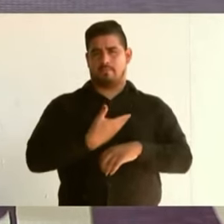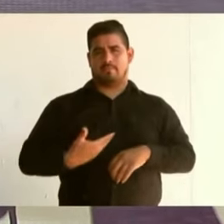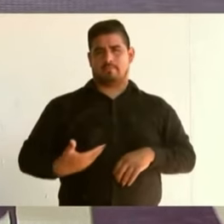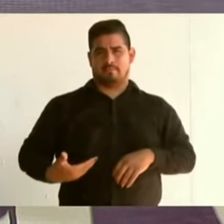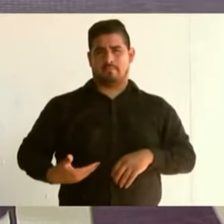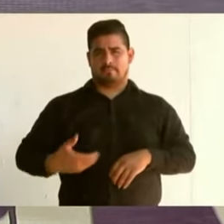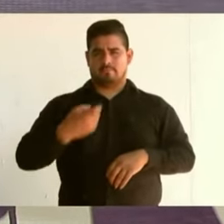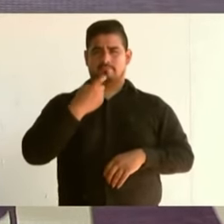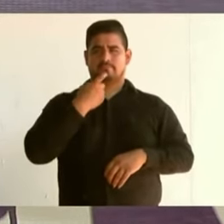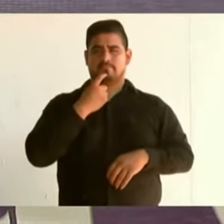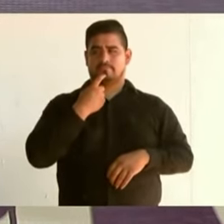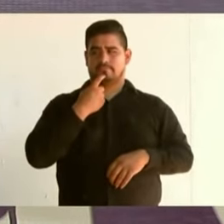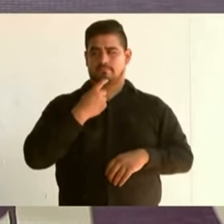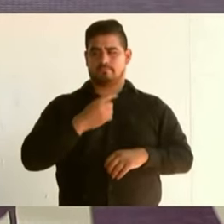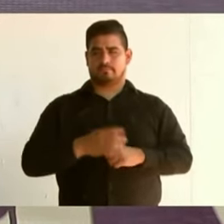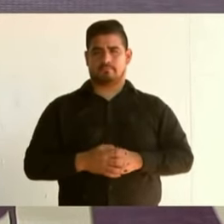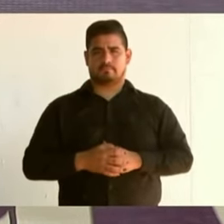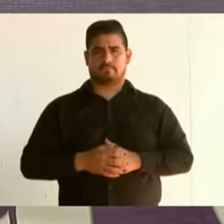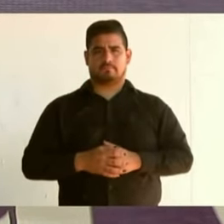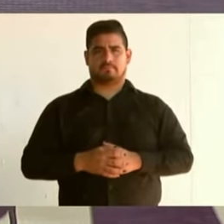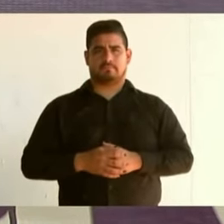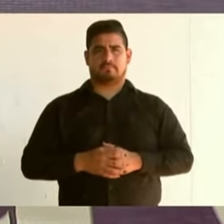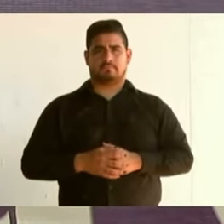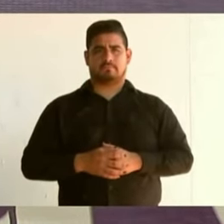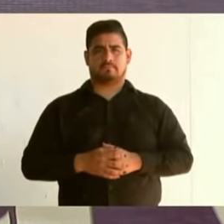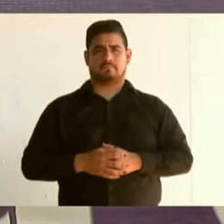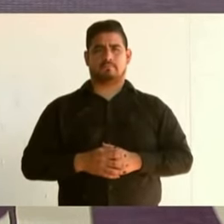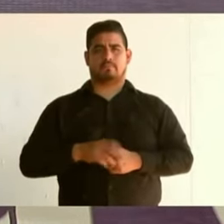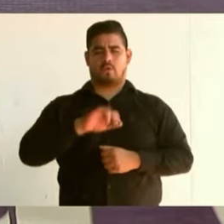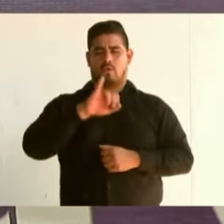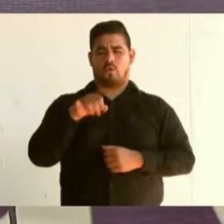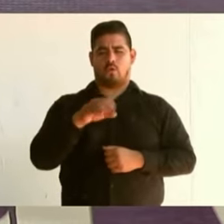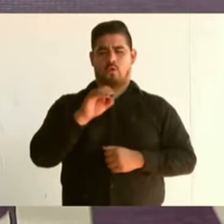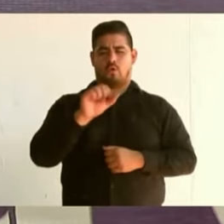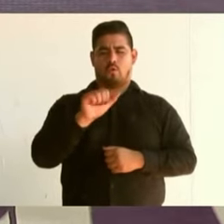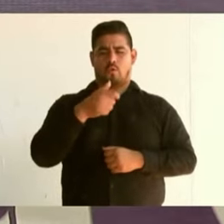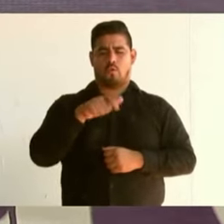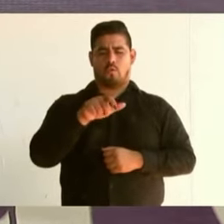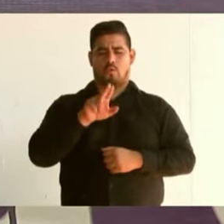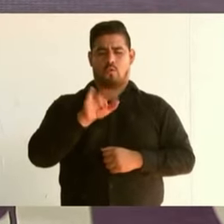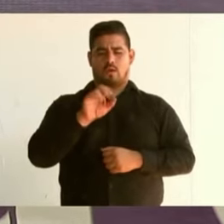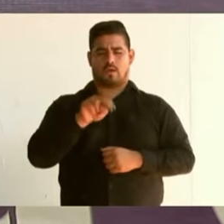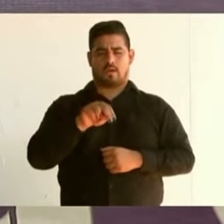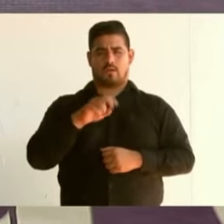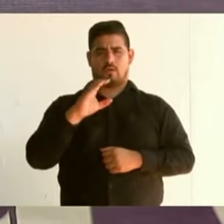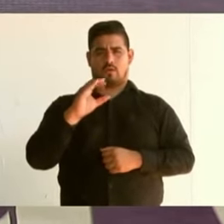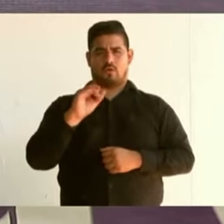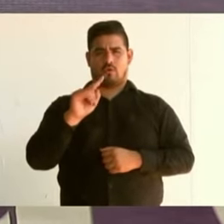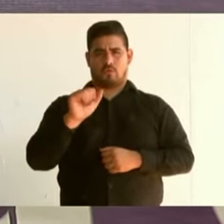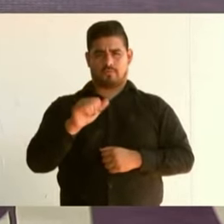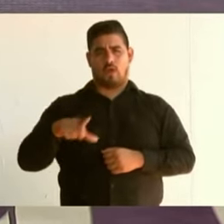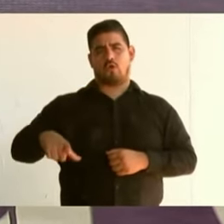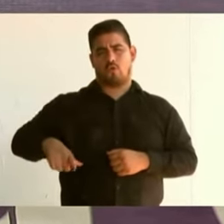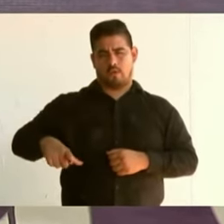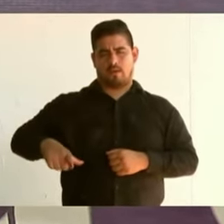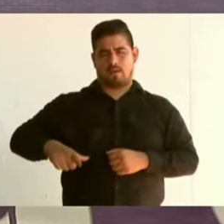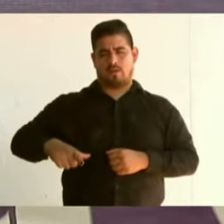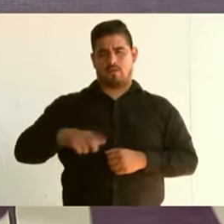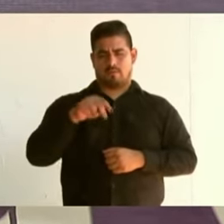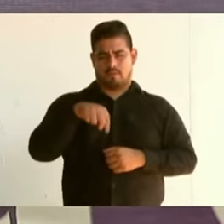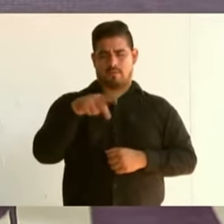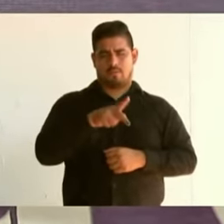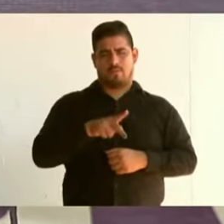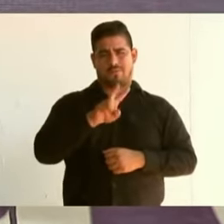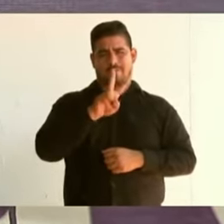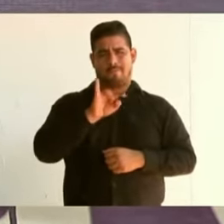Andrés Manuel López Obrador, Joaquín Cota, gobernador tradicional de BICAM, y a